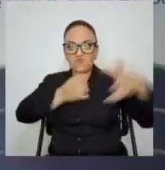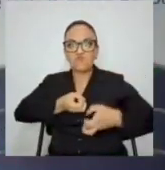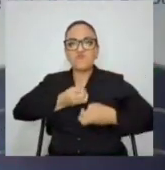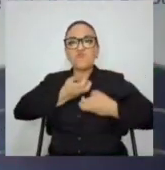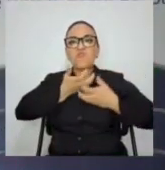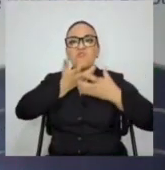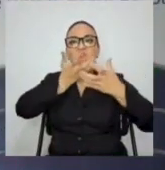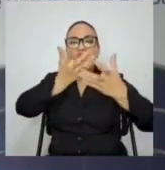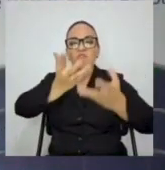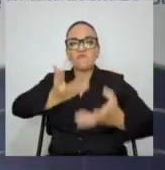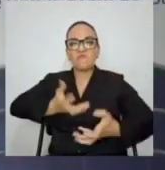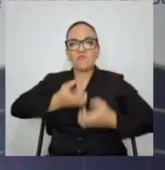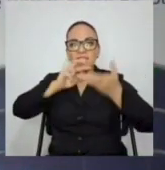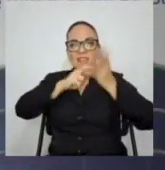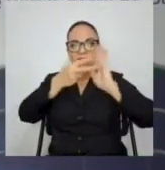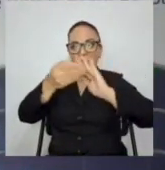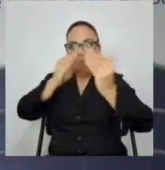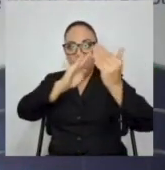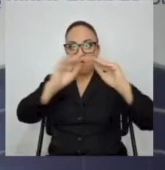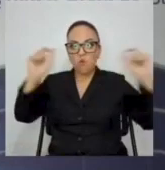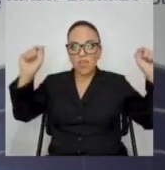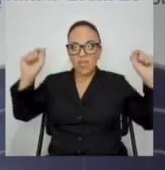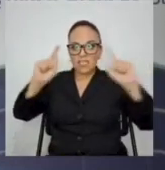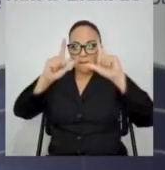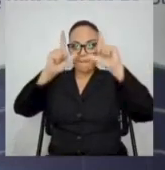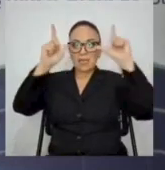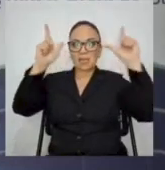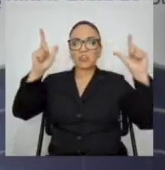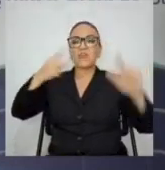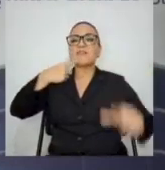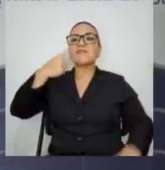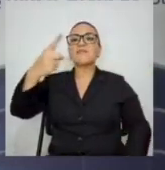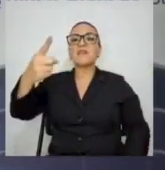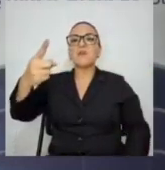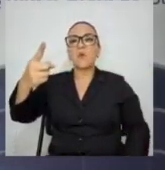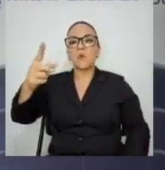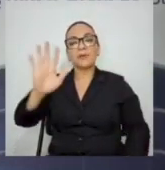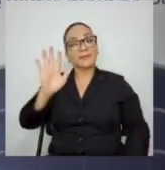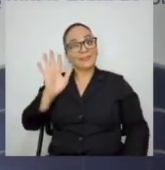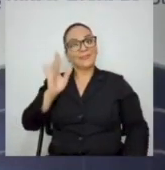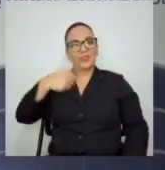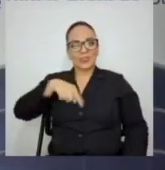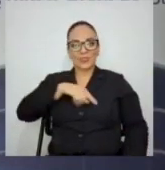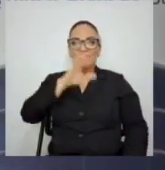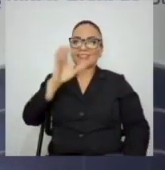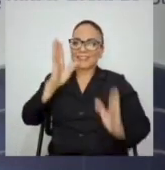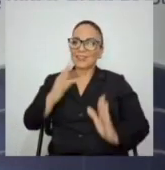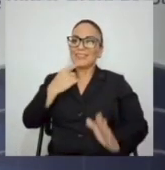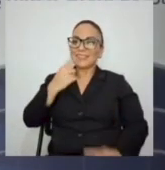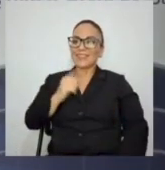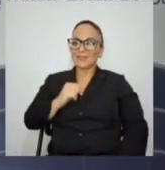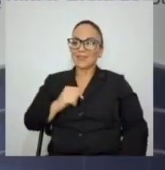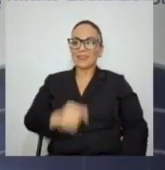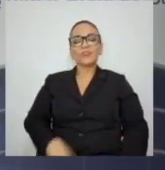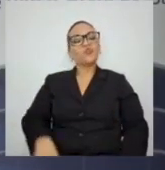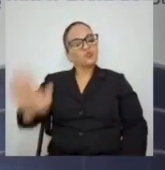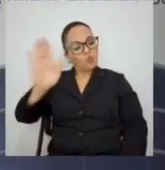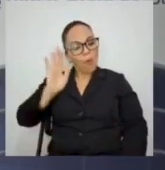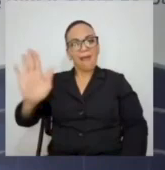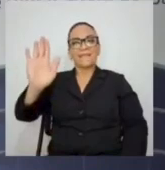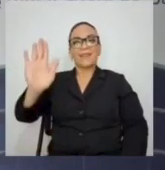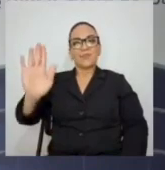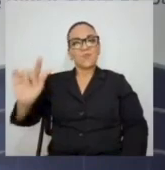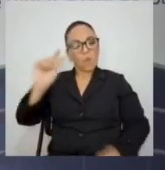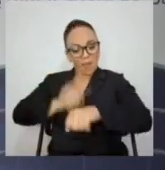se despierta y dice, como decimos los ticos, suave un toque,